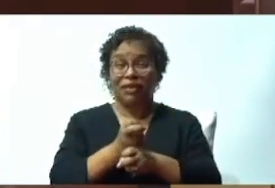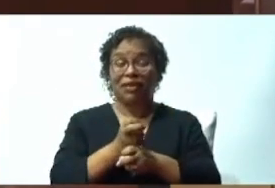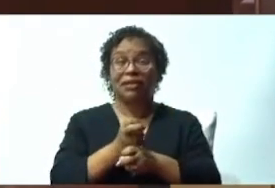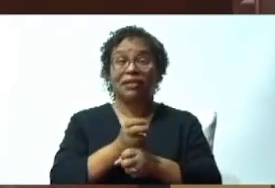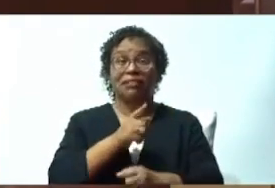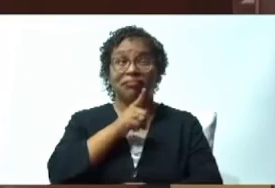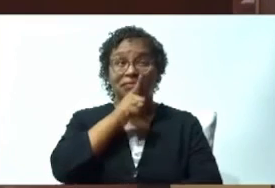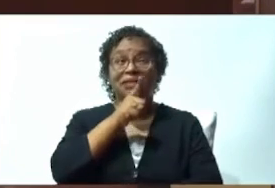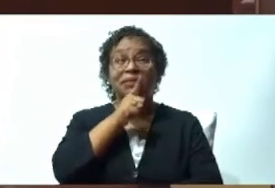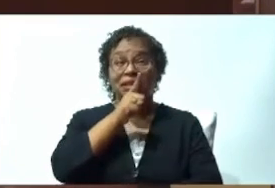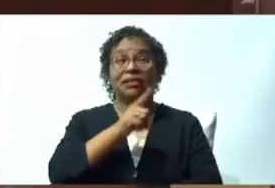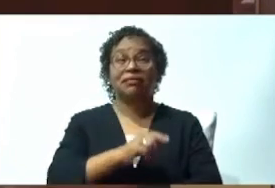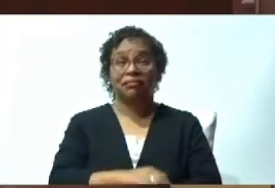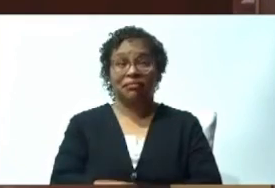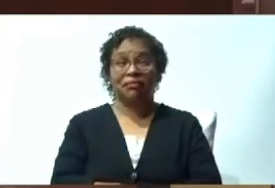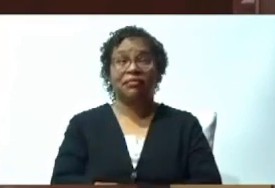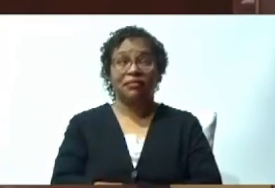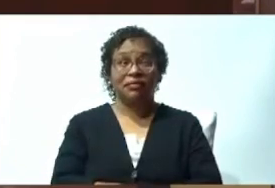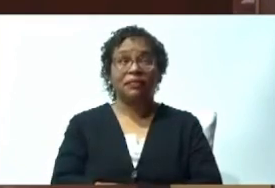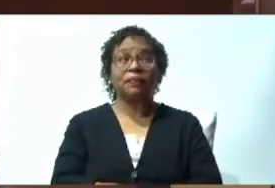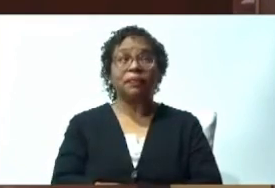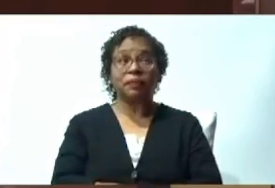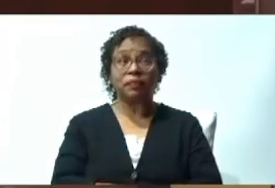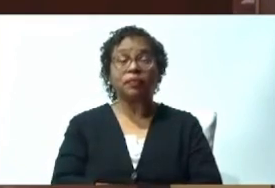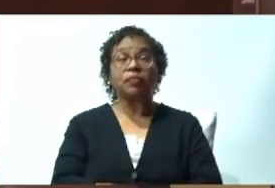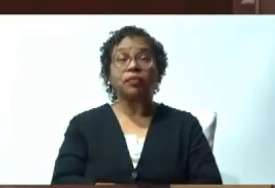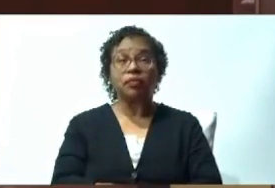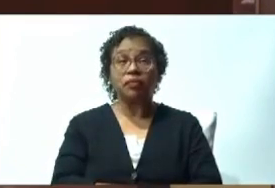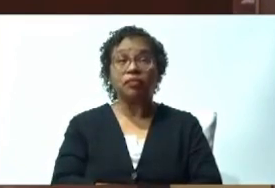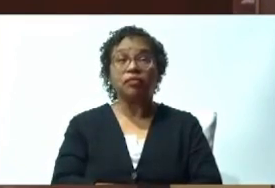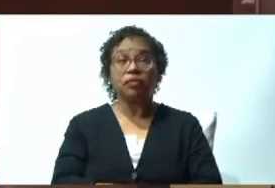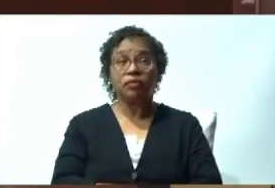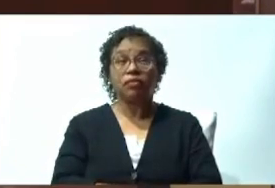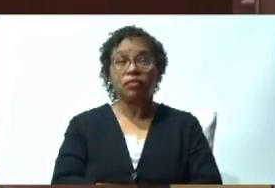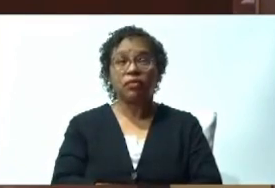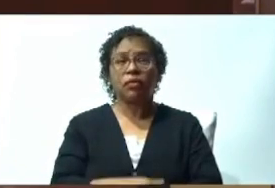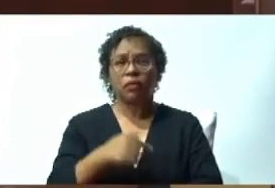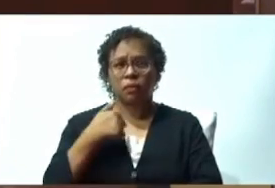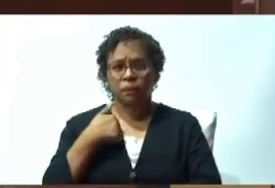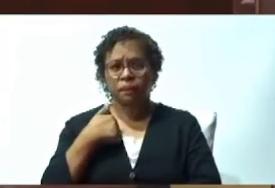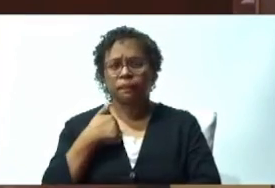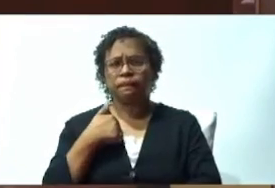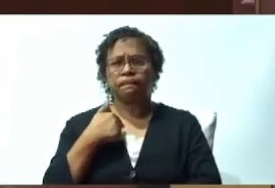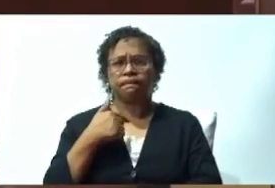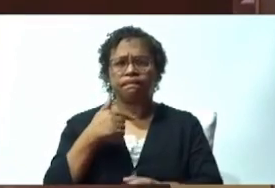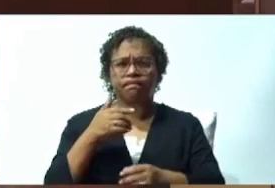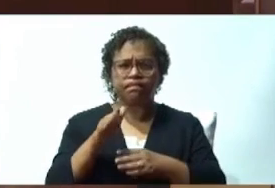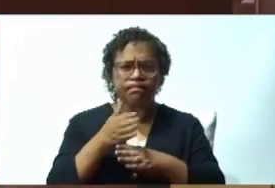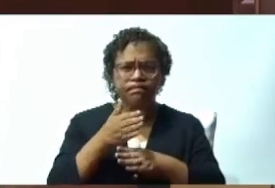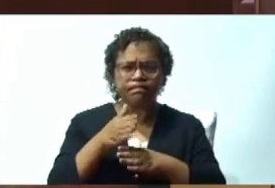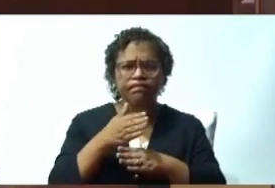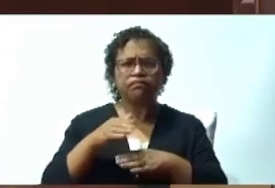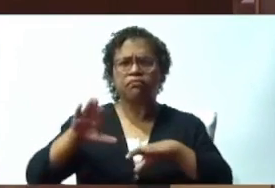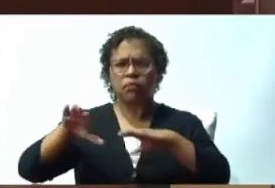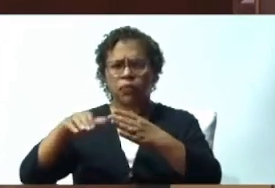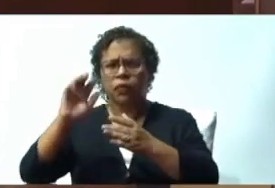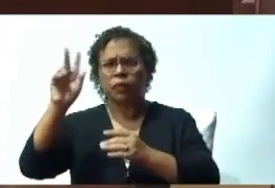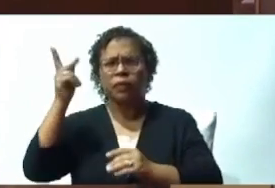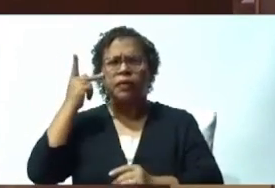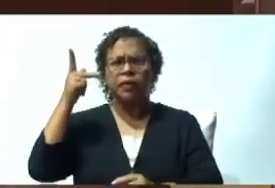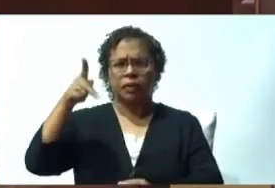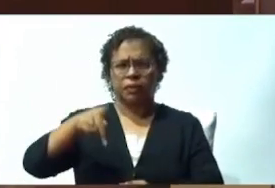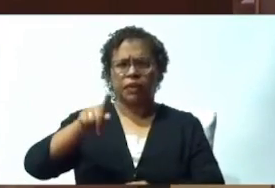Pero decía yo ahorita, que estaba compartiendo un rato con el bloque del Partido de la Liberación Dominicana,